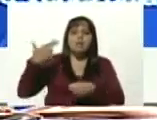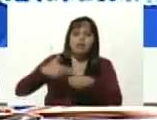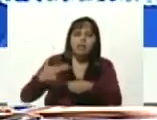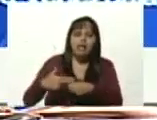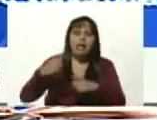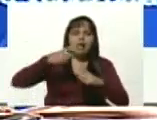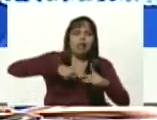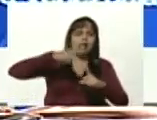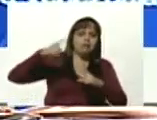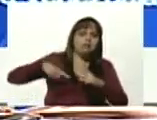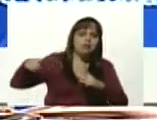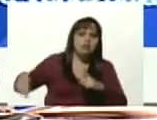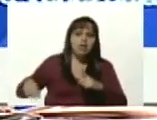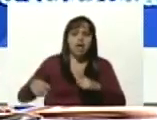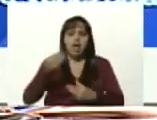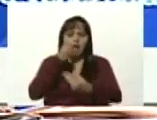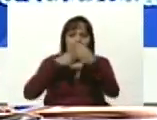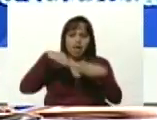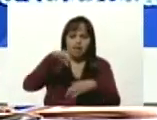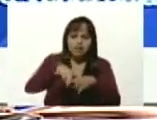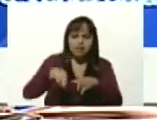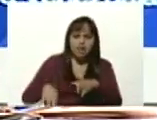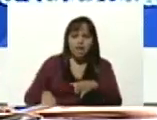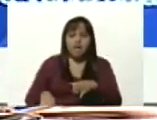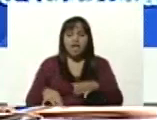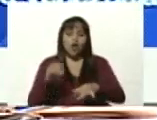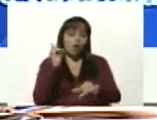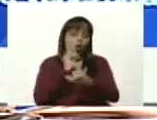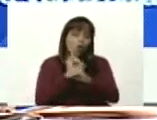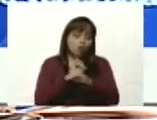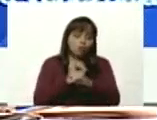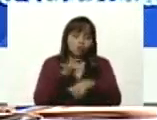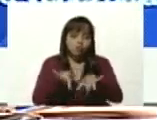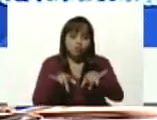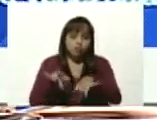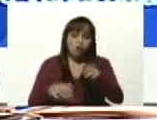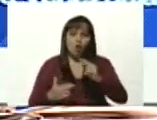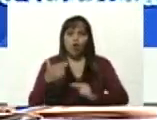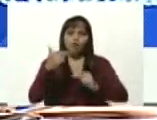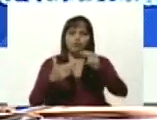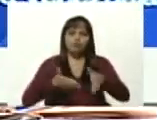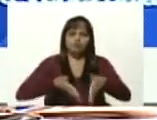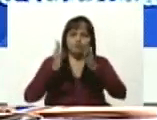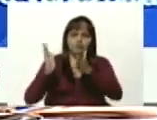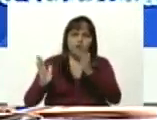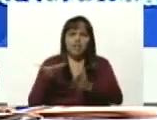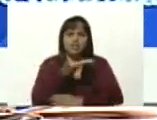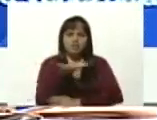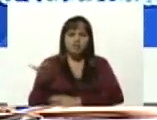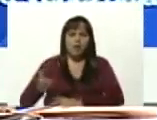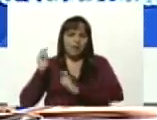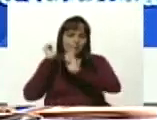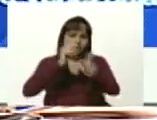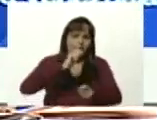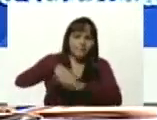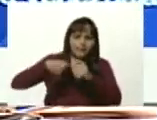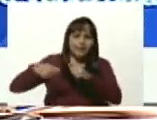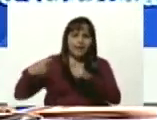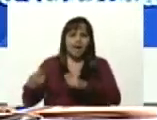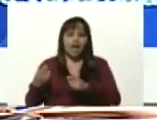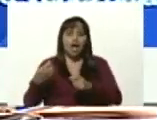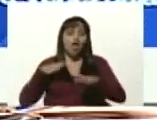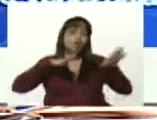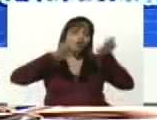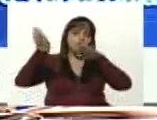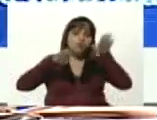electricidad, agroalimentaria, informática, construcción civil, distribución y logística, pesca y agricultura, turismo y por